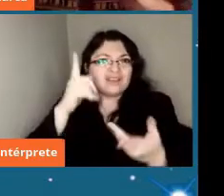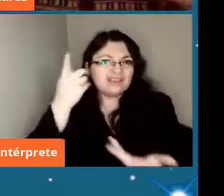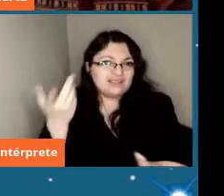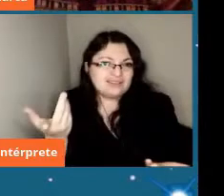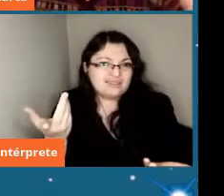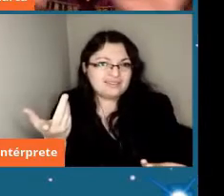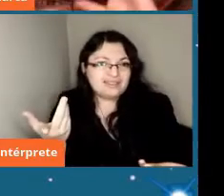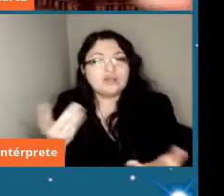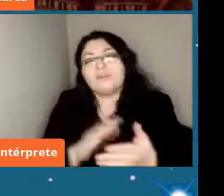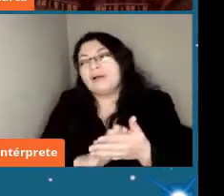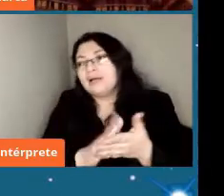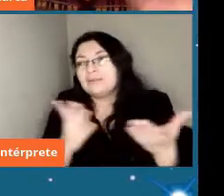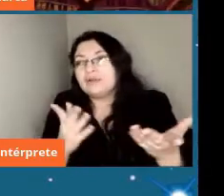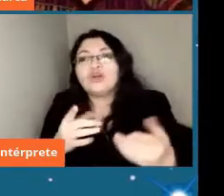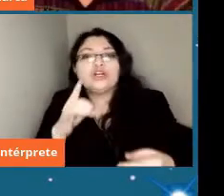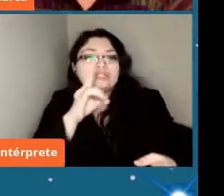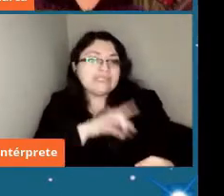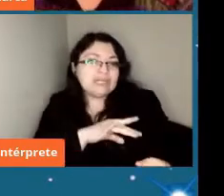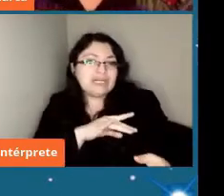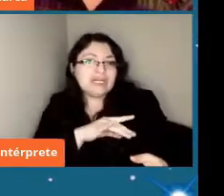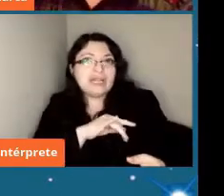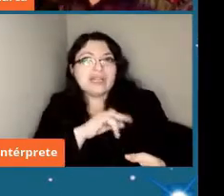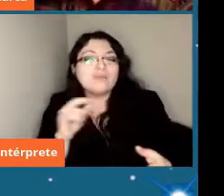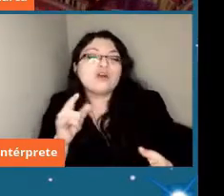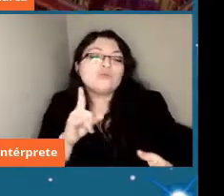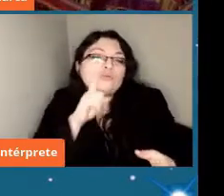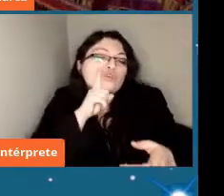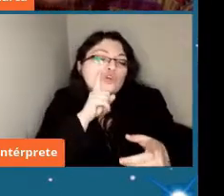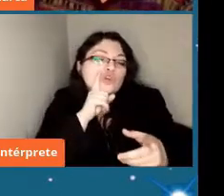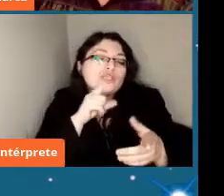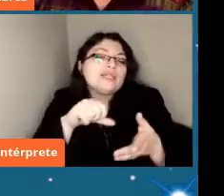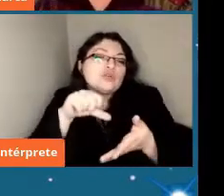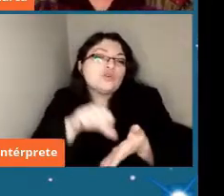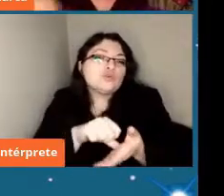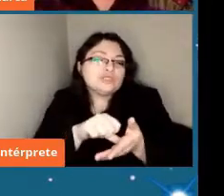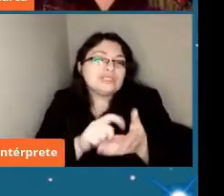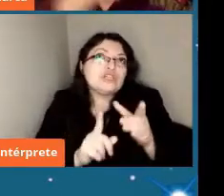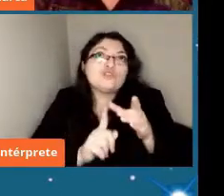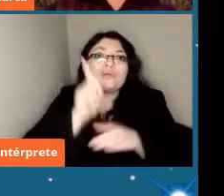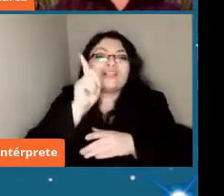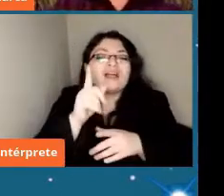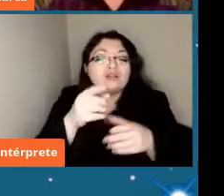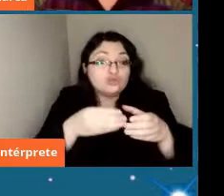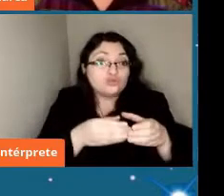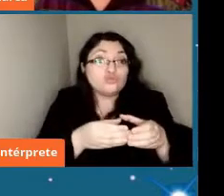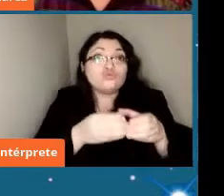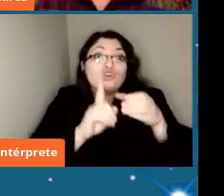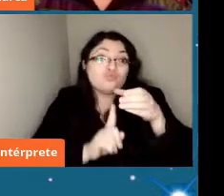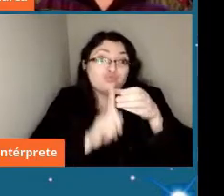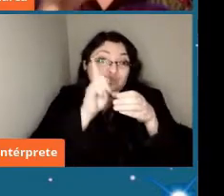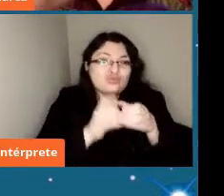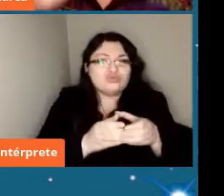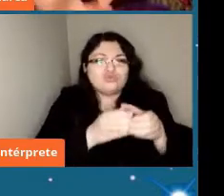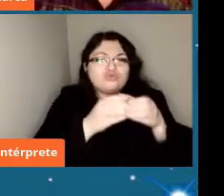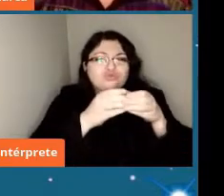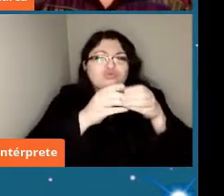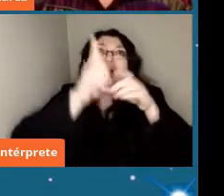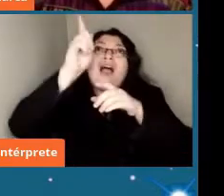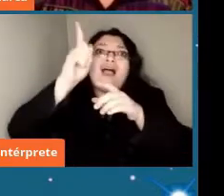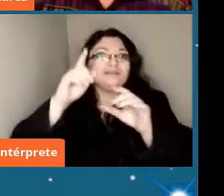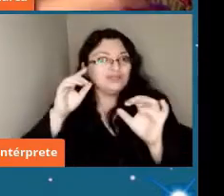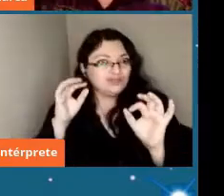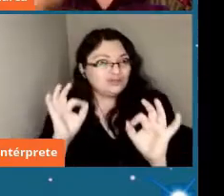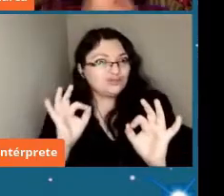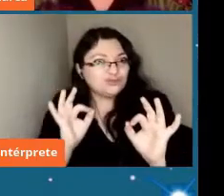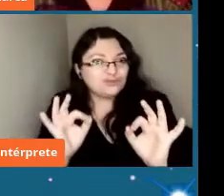viene no sé no sé Chile en algún momento tiene una agencia espacial y manda una sonda exitosa y quiere por